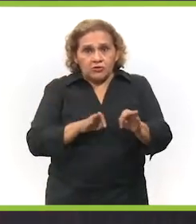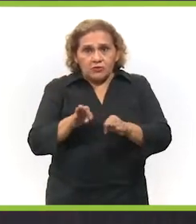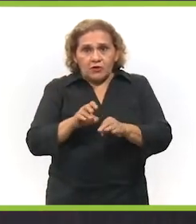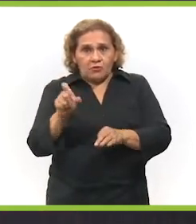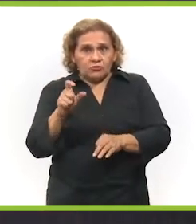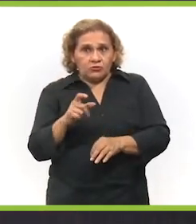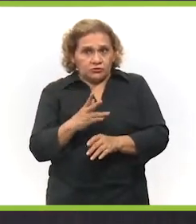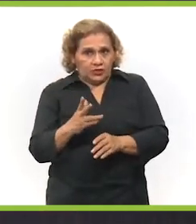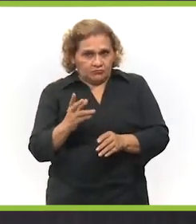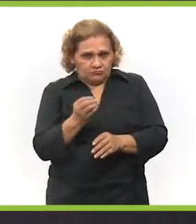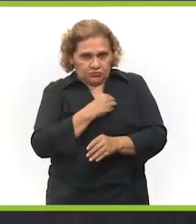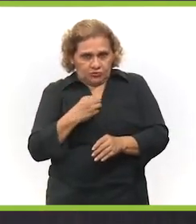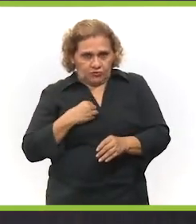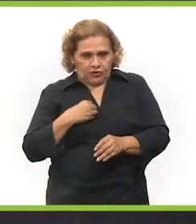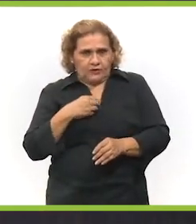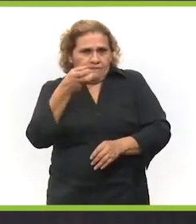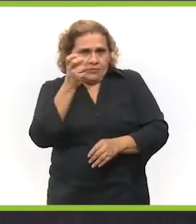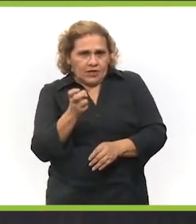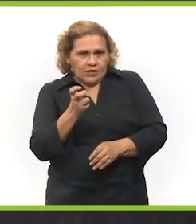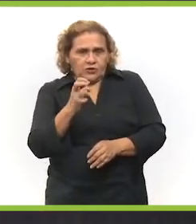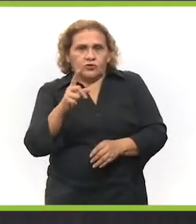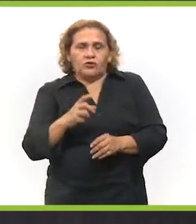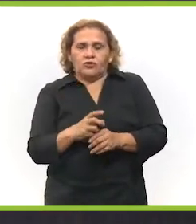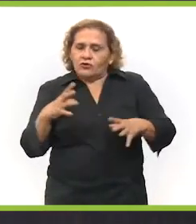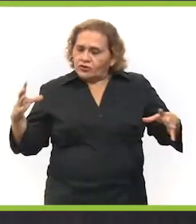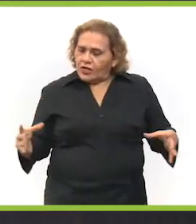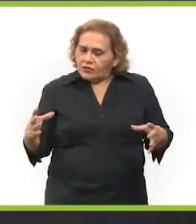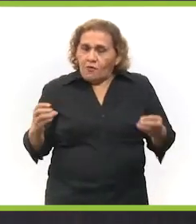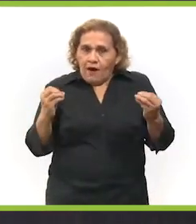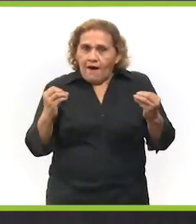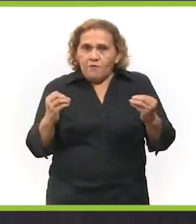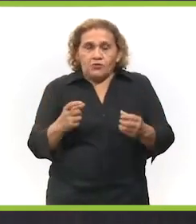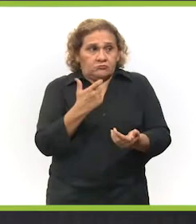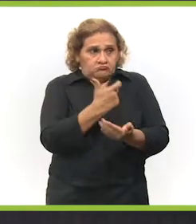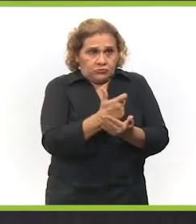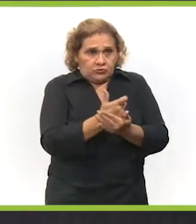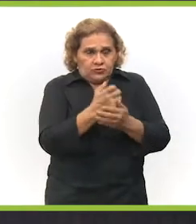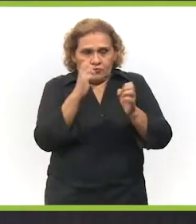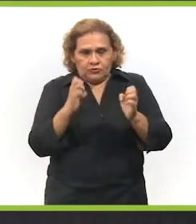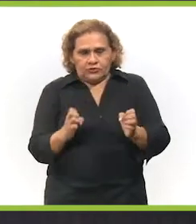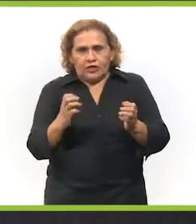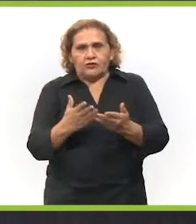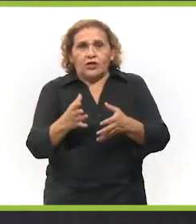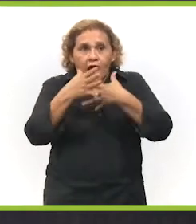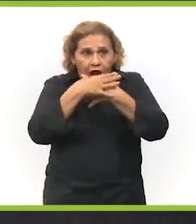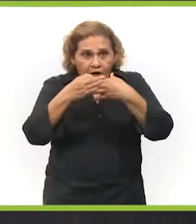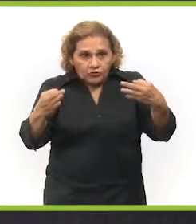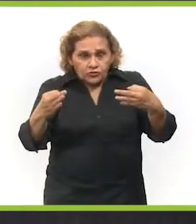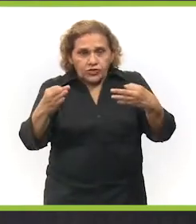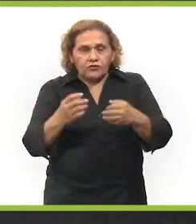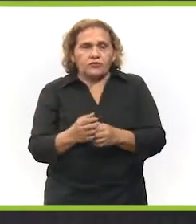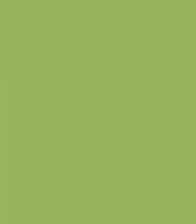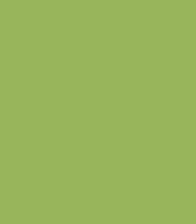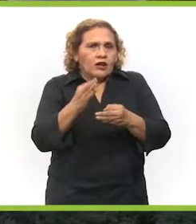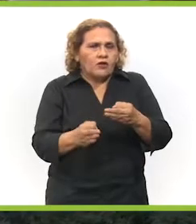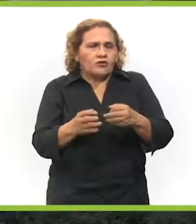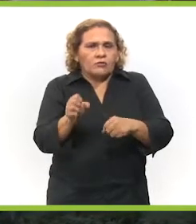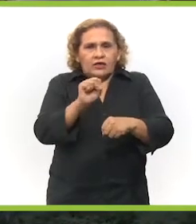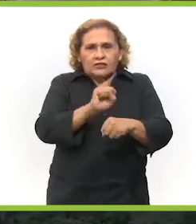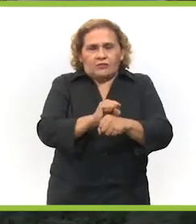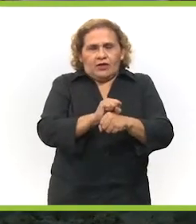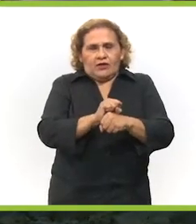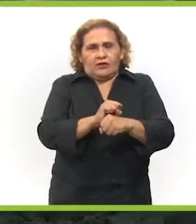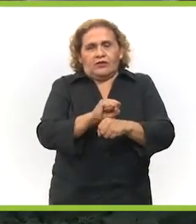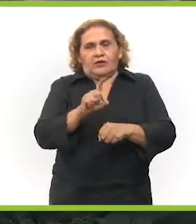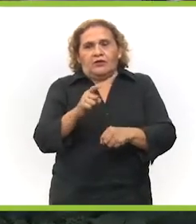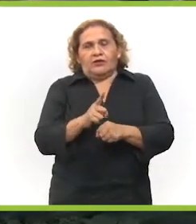plazas de trabajo cuando esta inversión se concrete. Y esto, pues, por supuesto, se suma a muchas otras inversiones que hemos estado anunciando